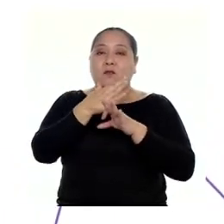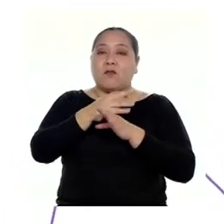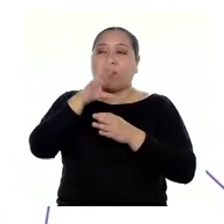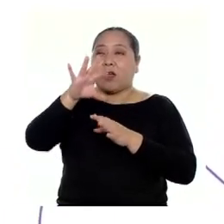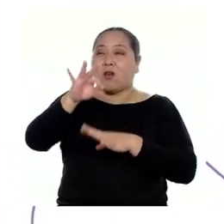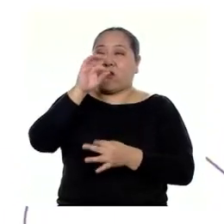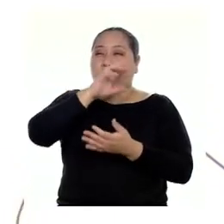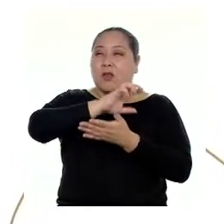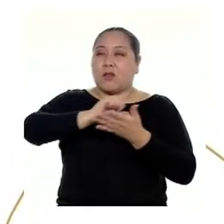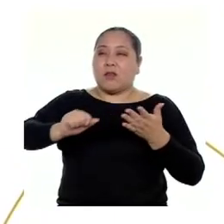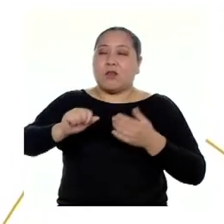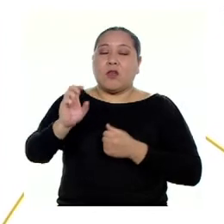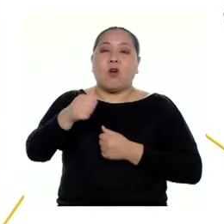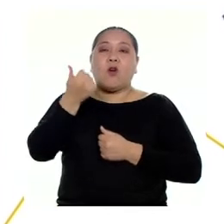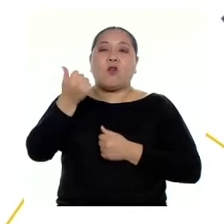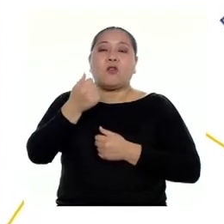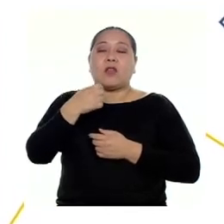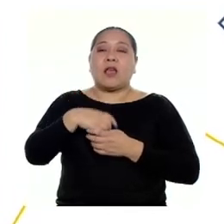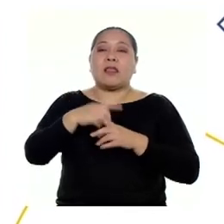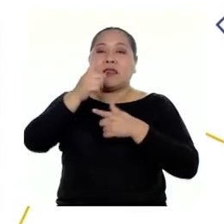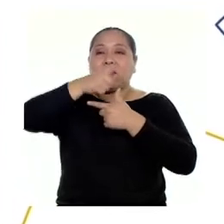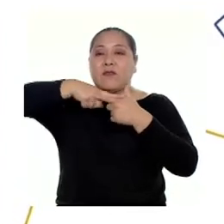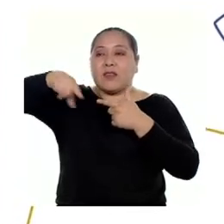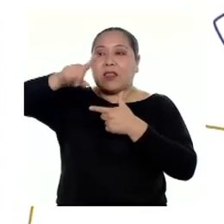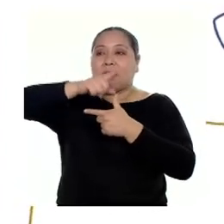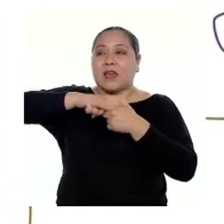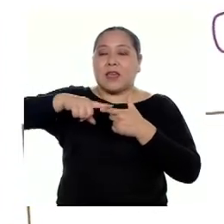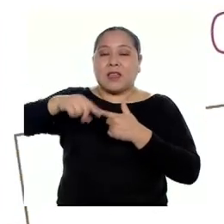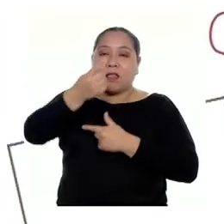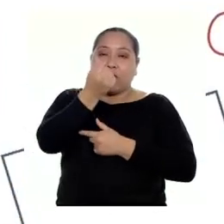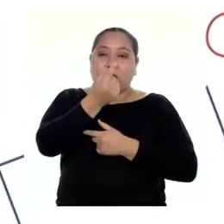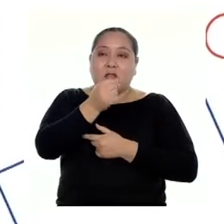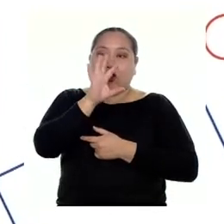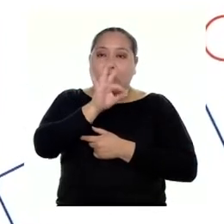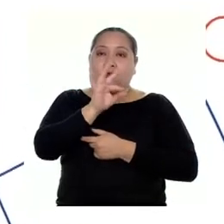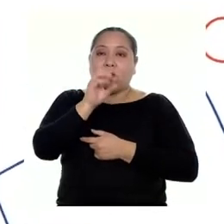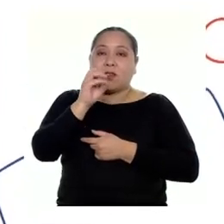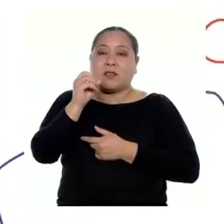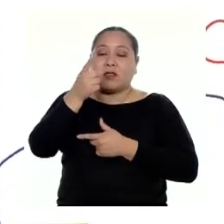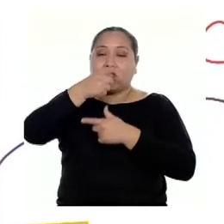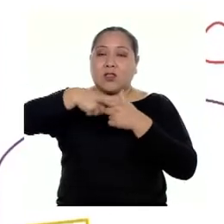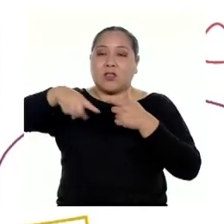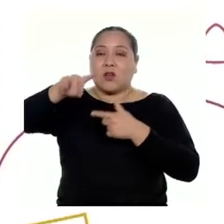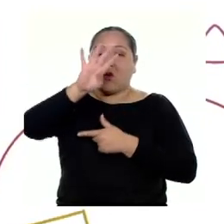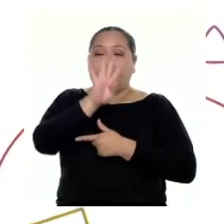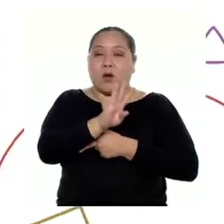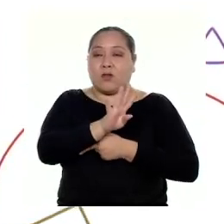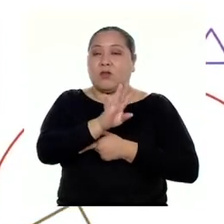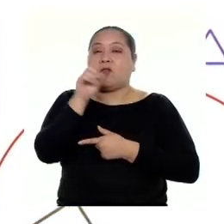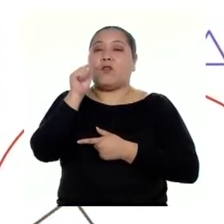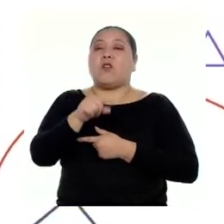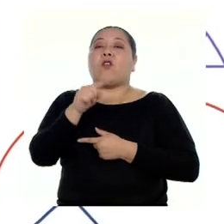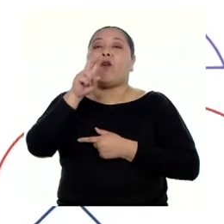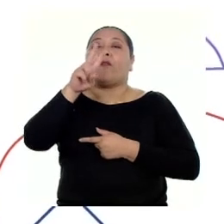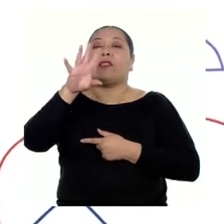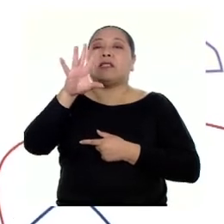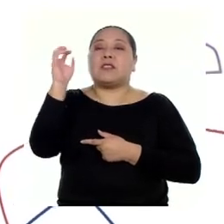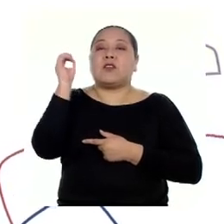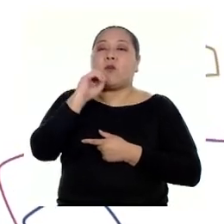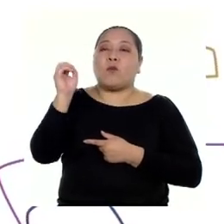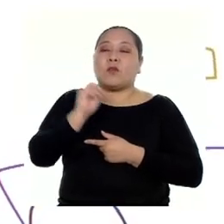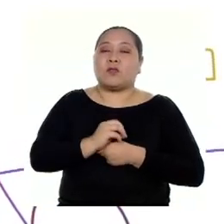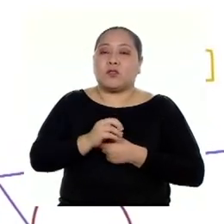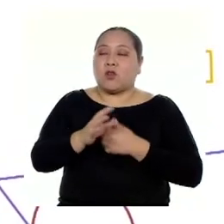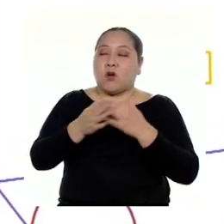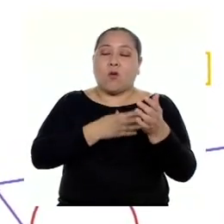descuento habría sido dividir nuestro precio original de 900 soles entre 4, ya que el 25%